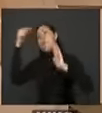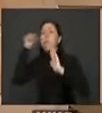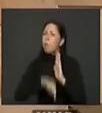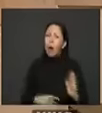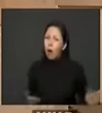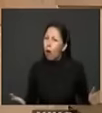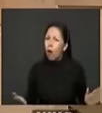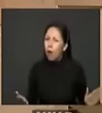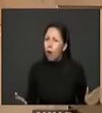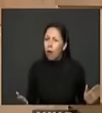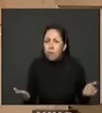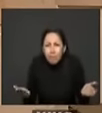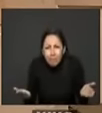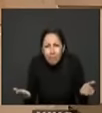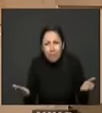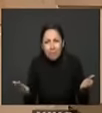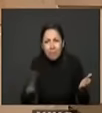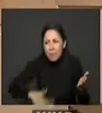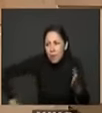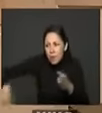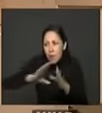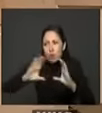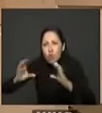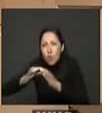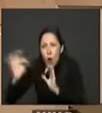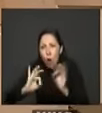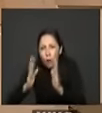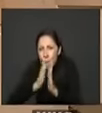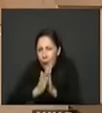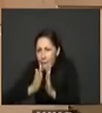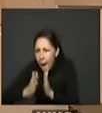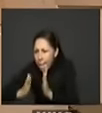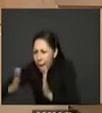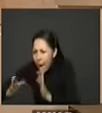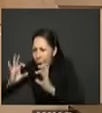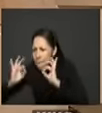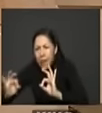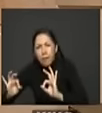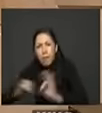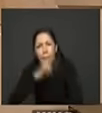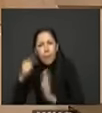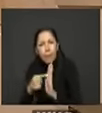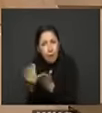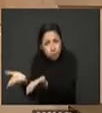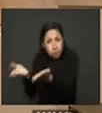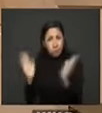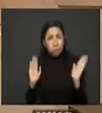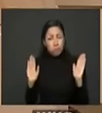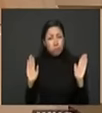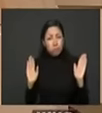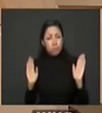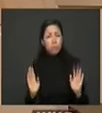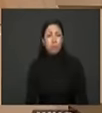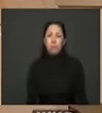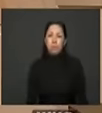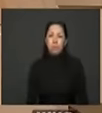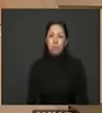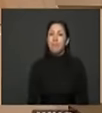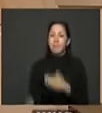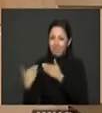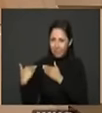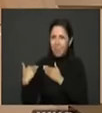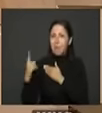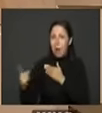hacer una pequeña tecnocracia mínima pero estable bien paga bien entrenada que administre esas